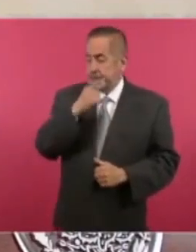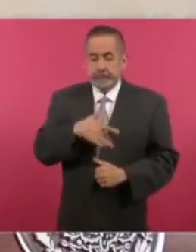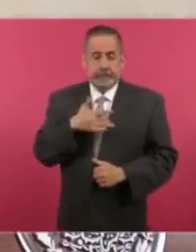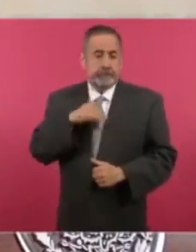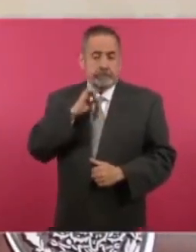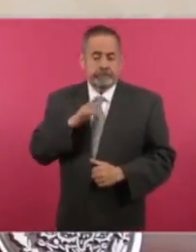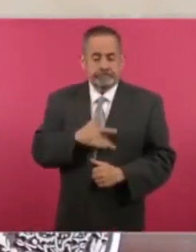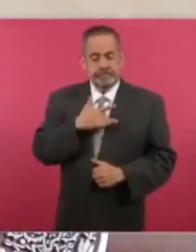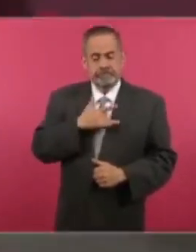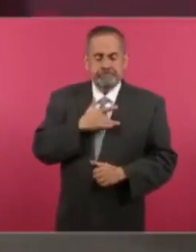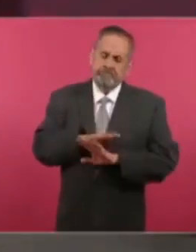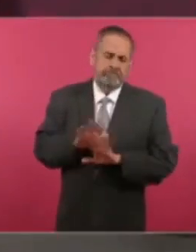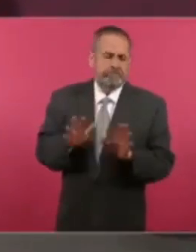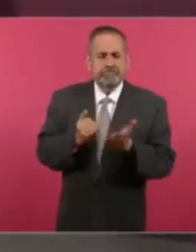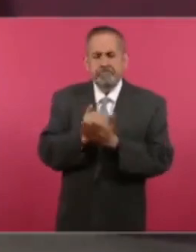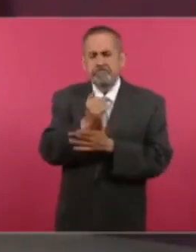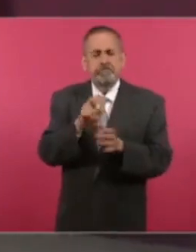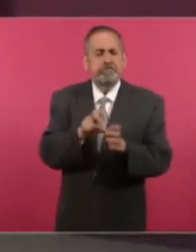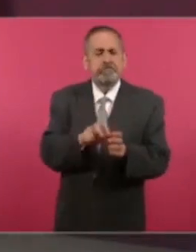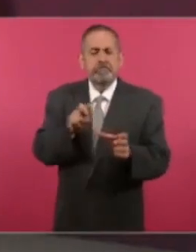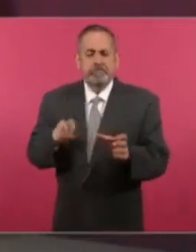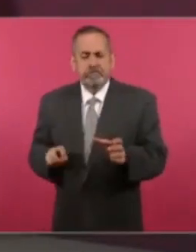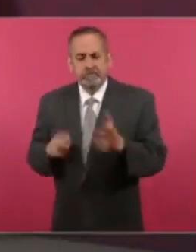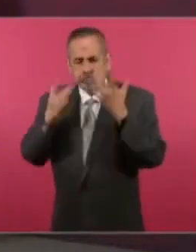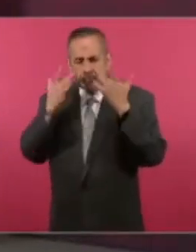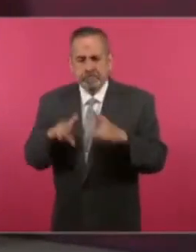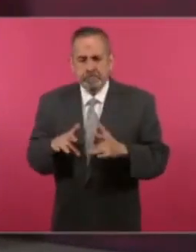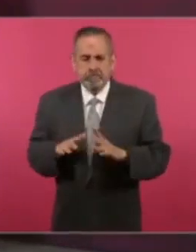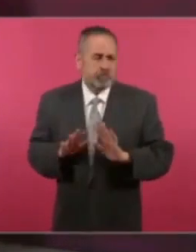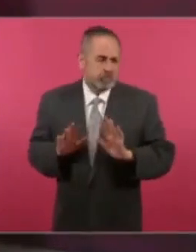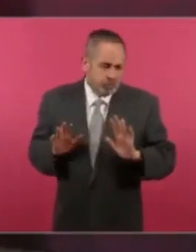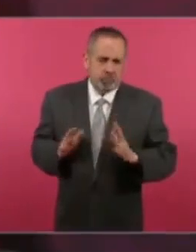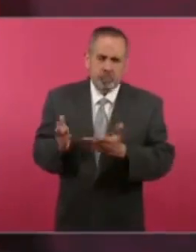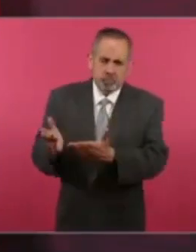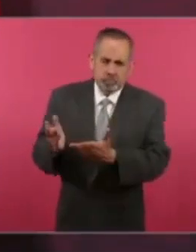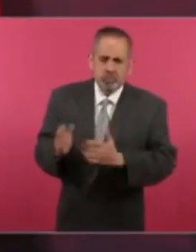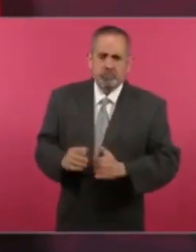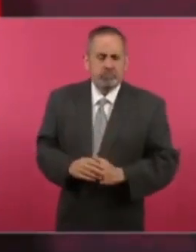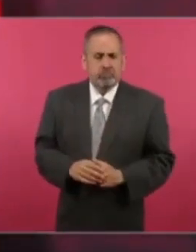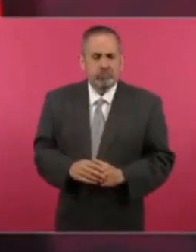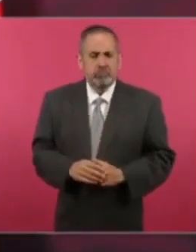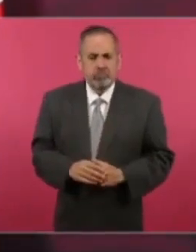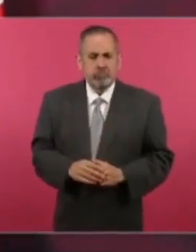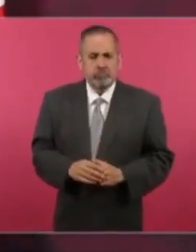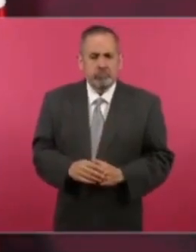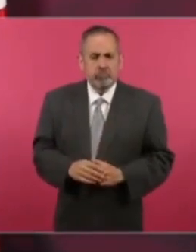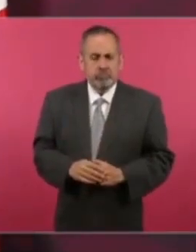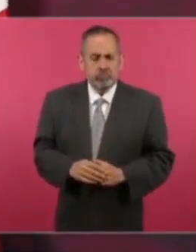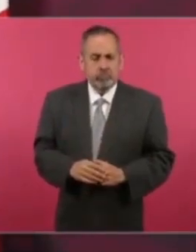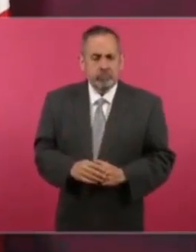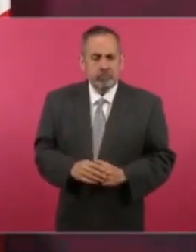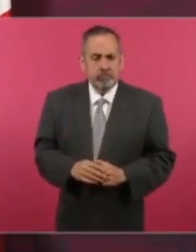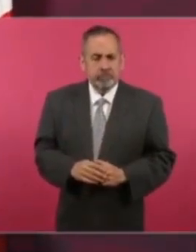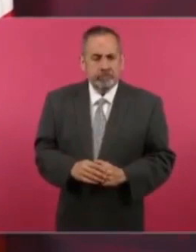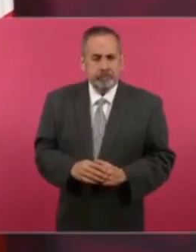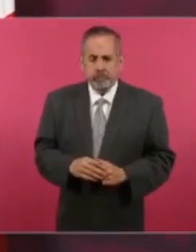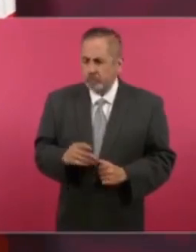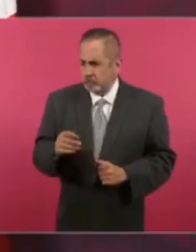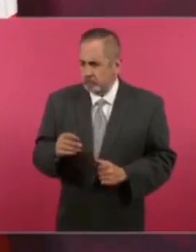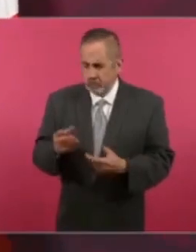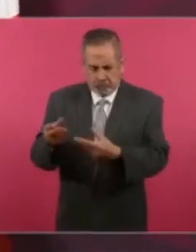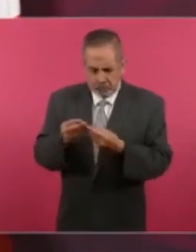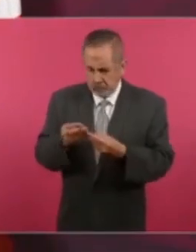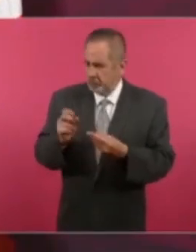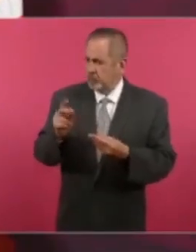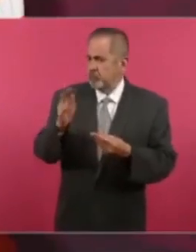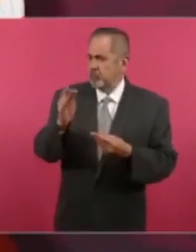renunciar y se le aceptó